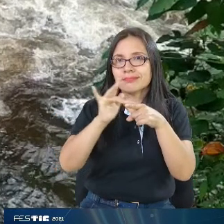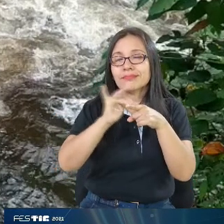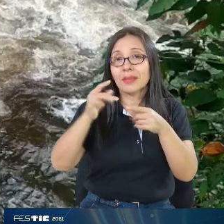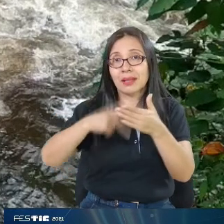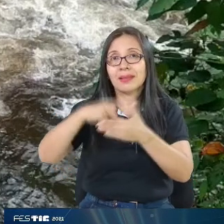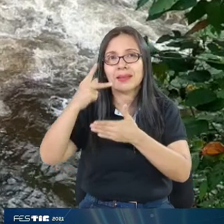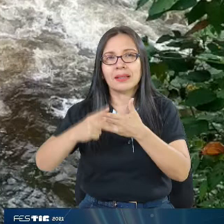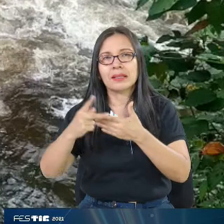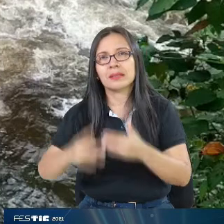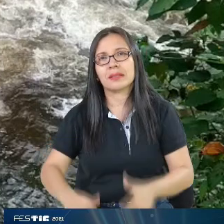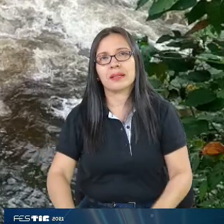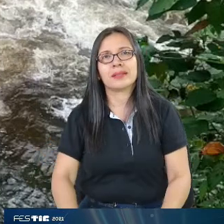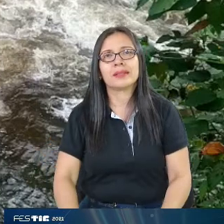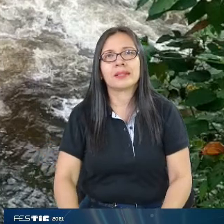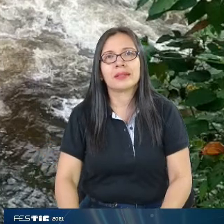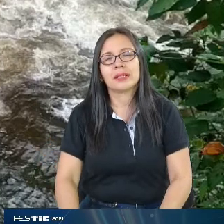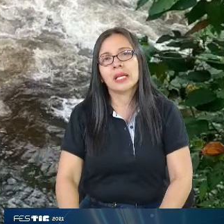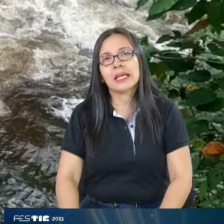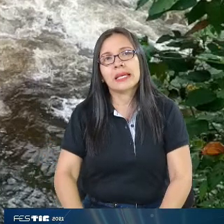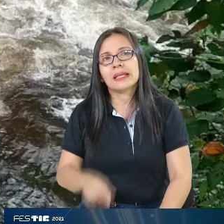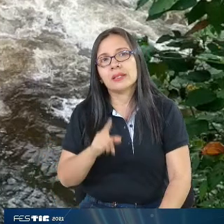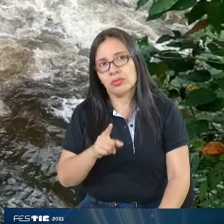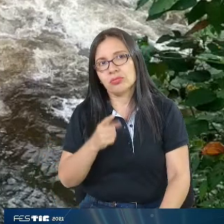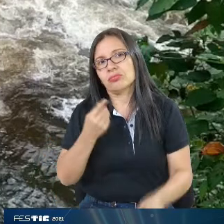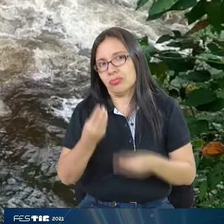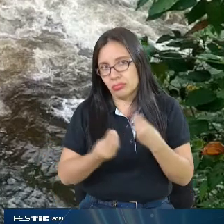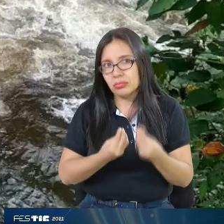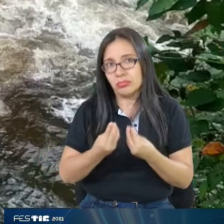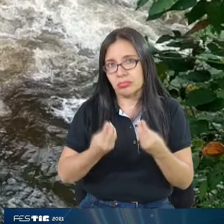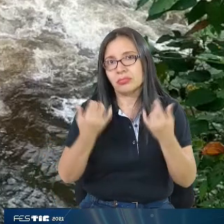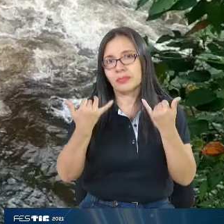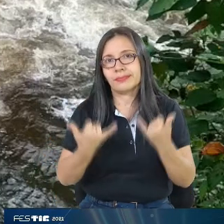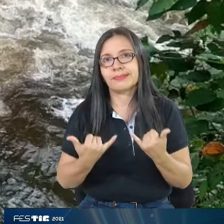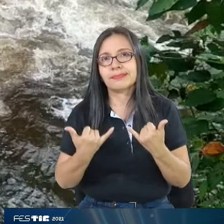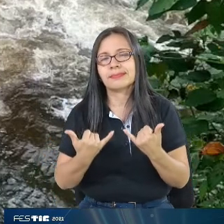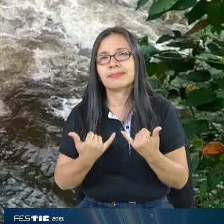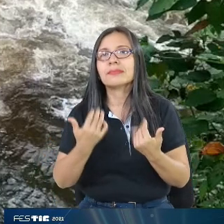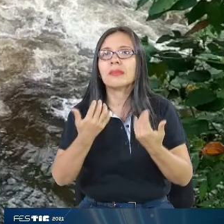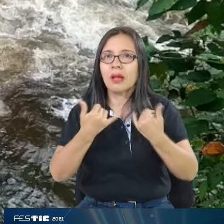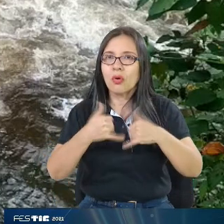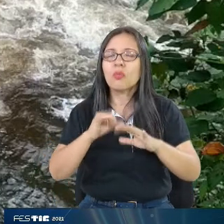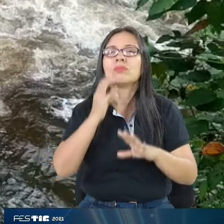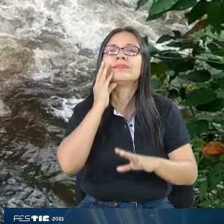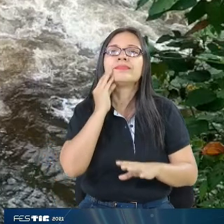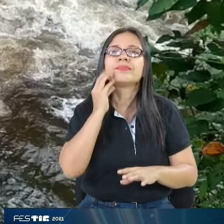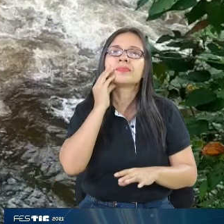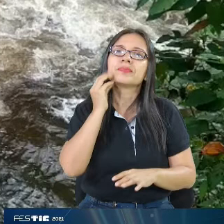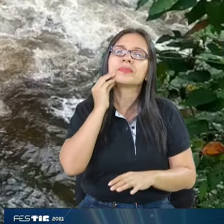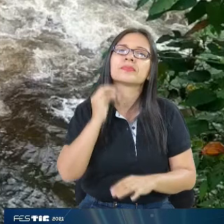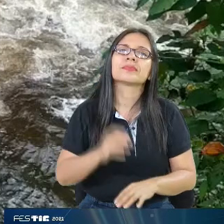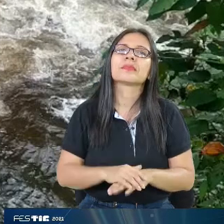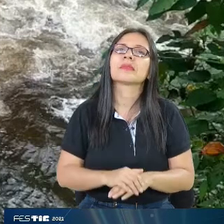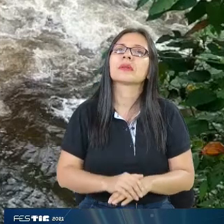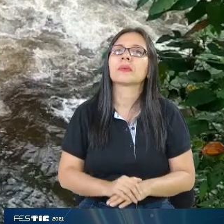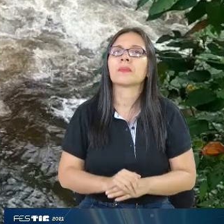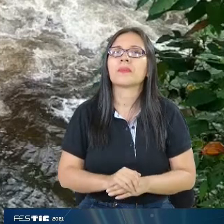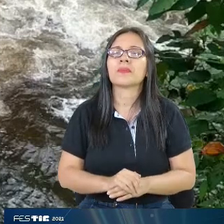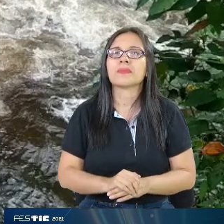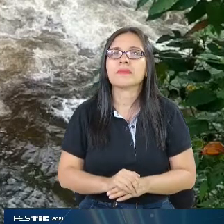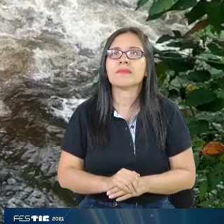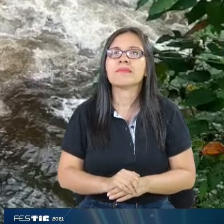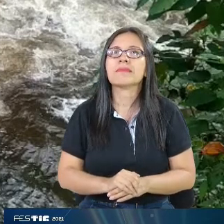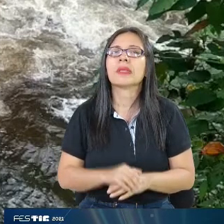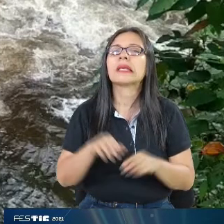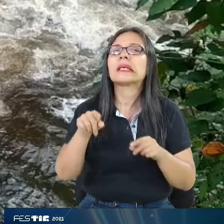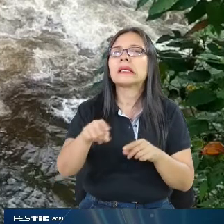digamos, que está en funcionamiento. Ya hemos tenido algunas experiencias y es, aquí vemos, es